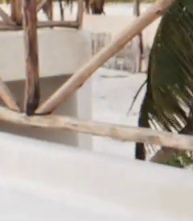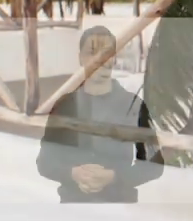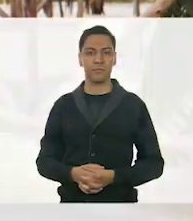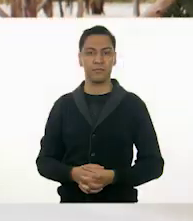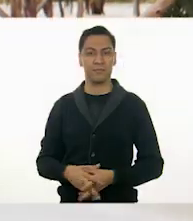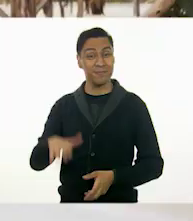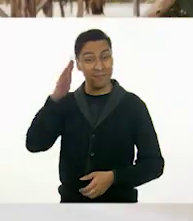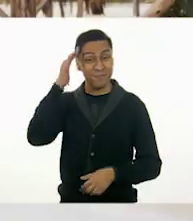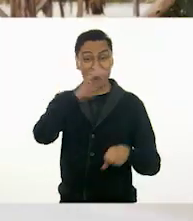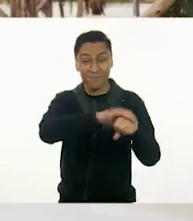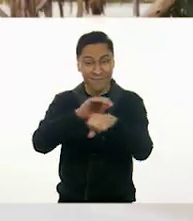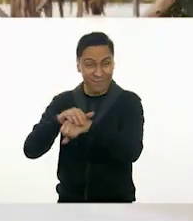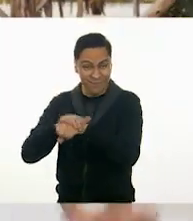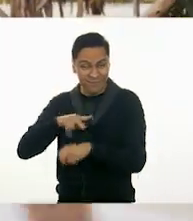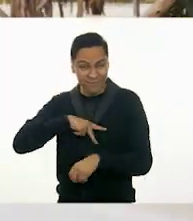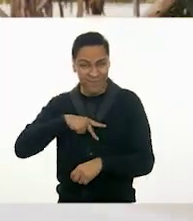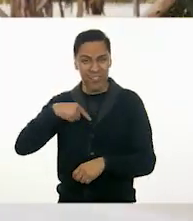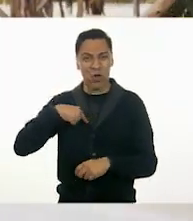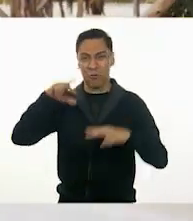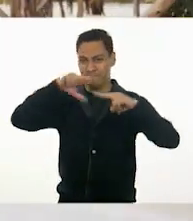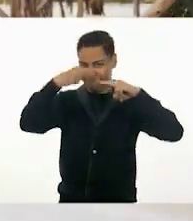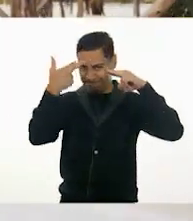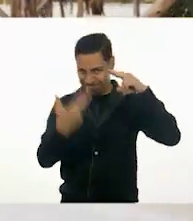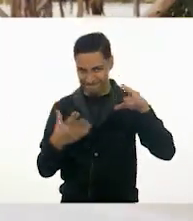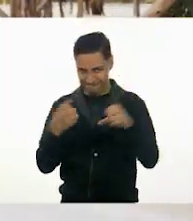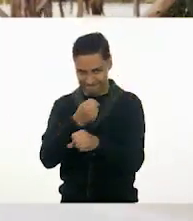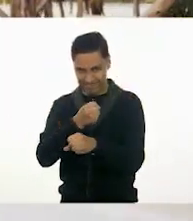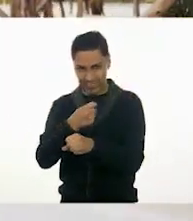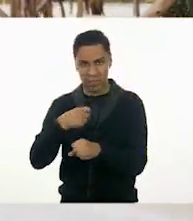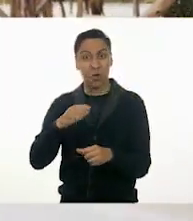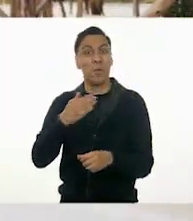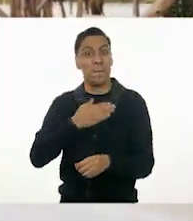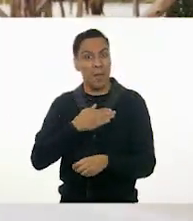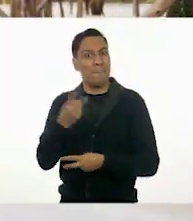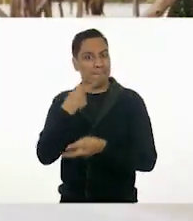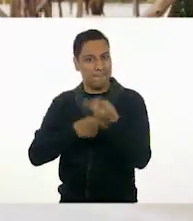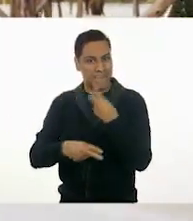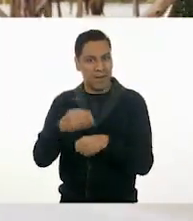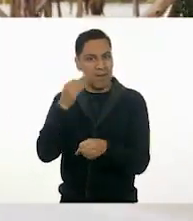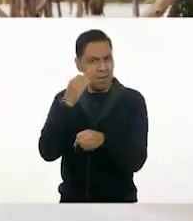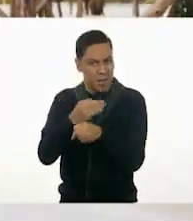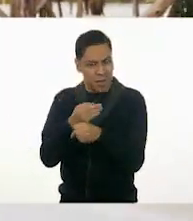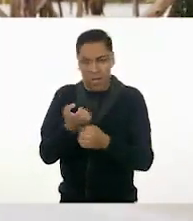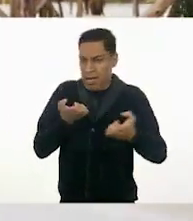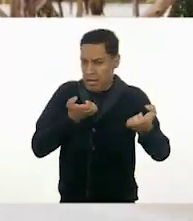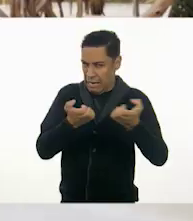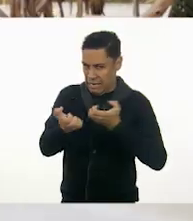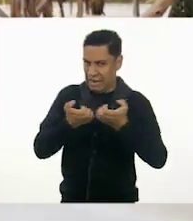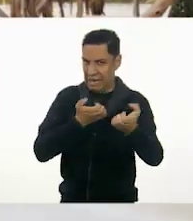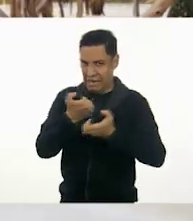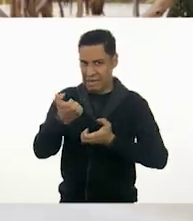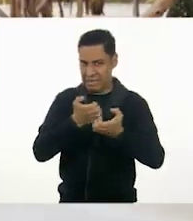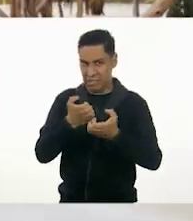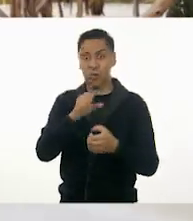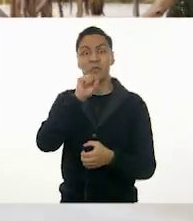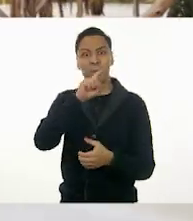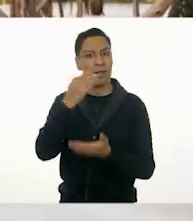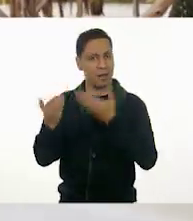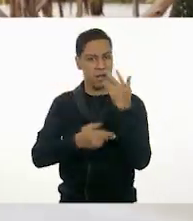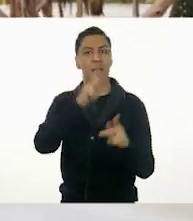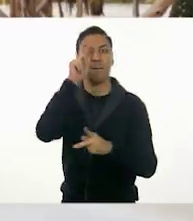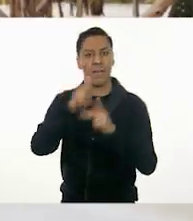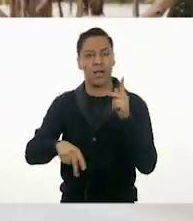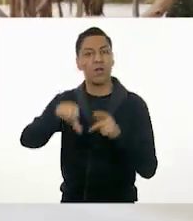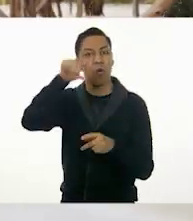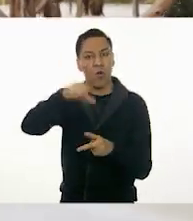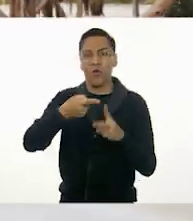Hola amigos míos, yo soy Romel Pacheco y bienvenidos nuevamente a hacer un poquito de ejercicio mientras estudiamos. El día de hoy